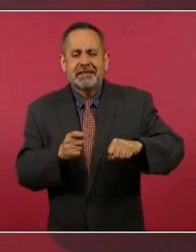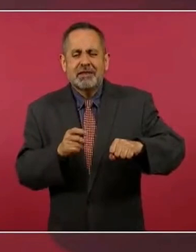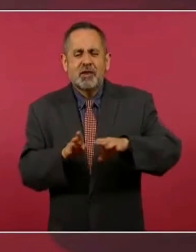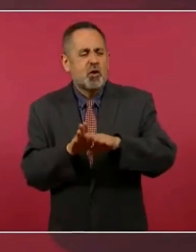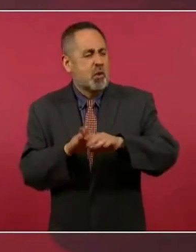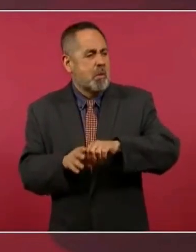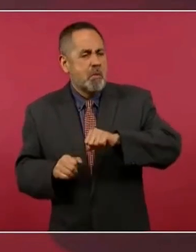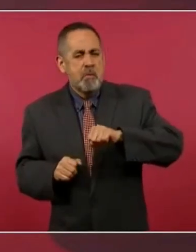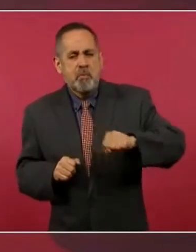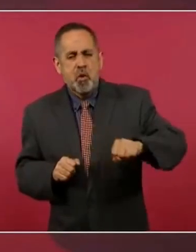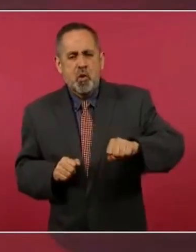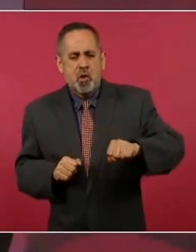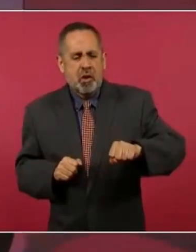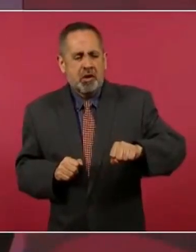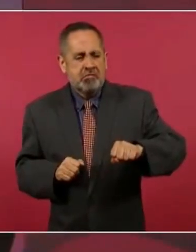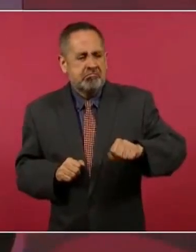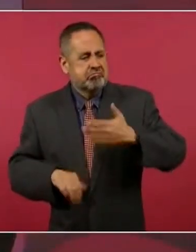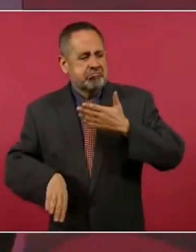que es